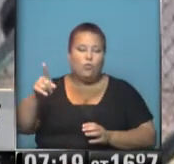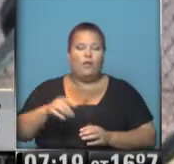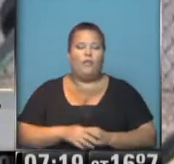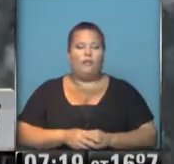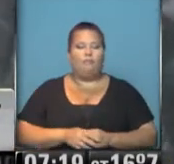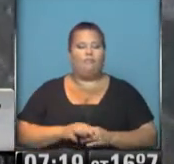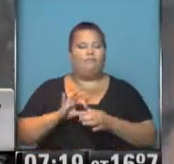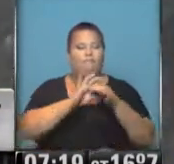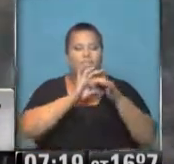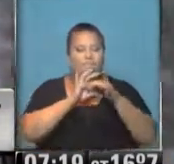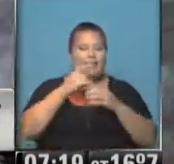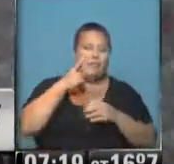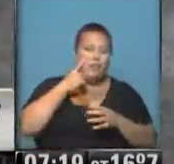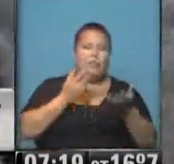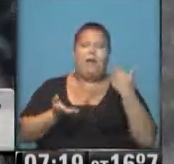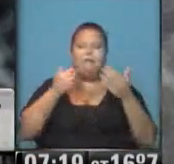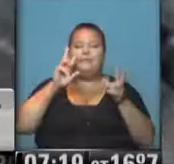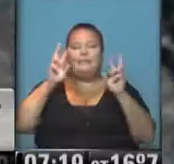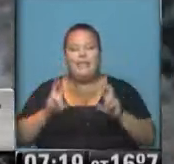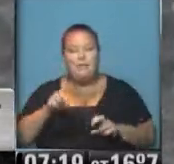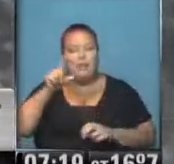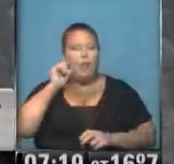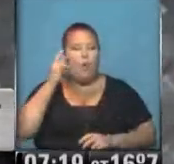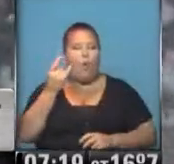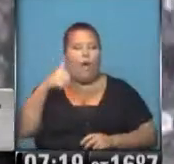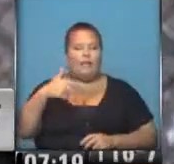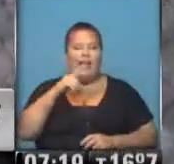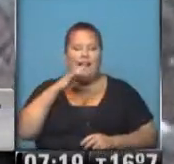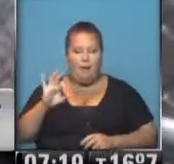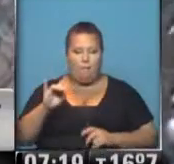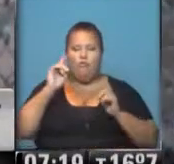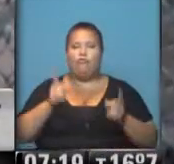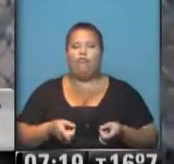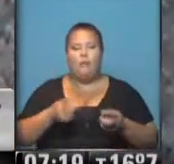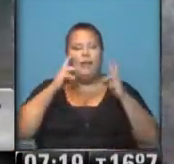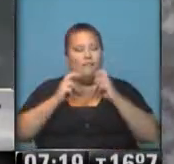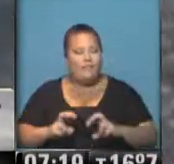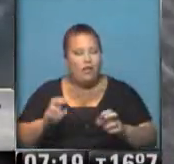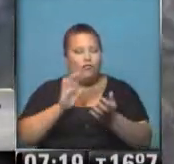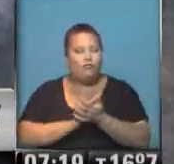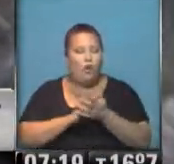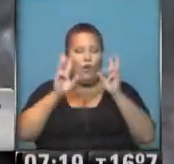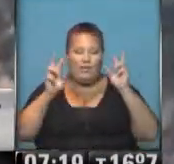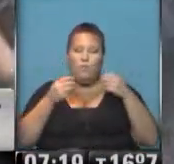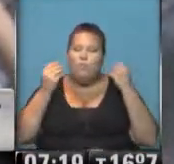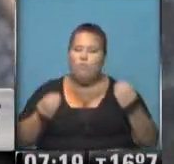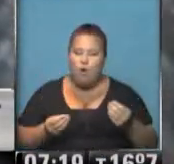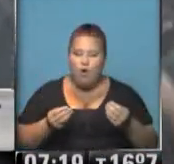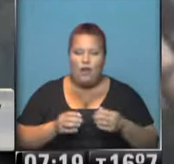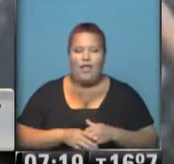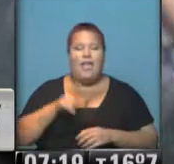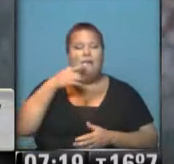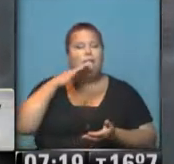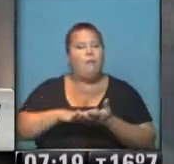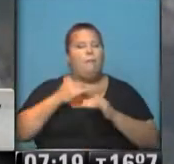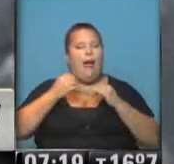interinstitucional de revisión de asuntos de Guantánamo y diferentes investigaciones sobre los casos, porque fue una promesa